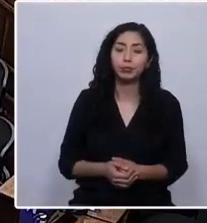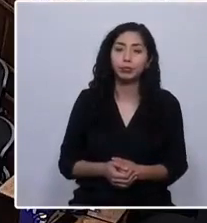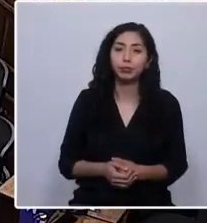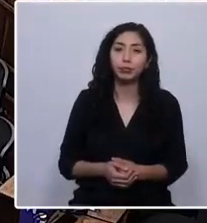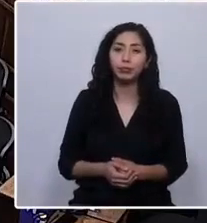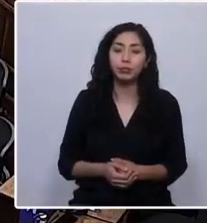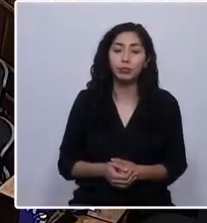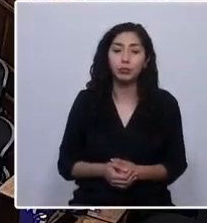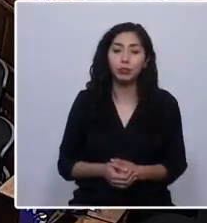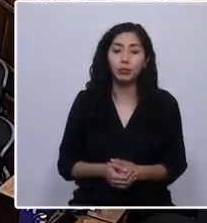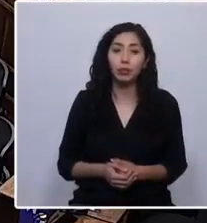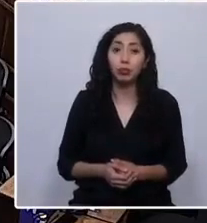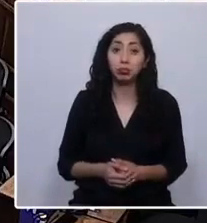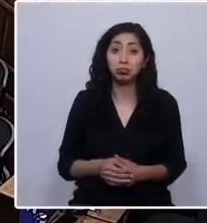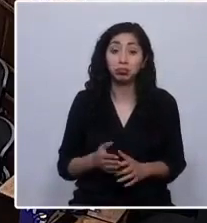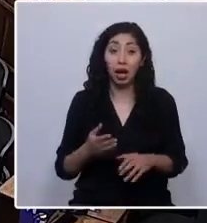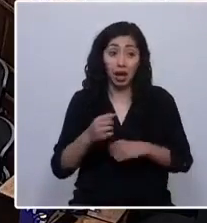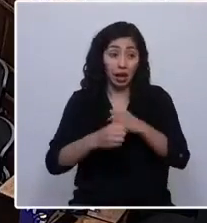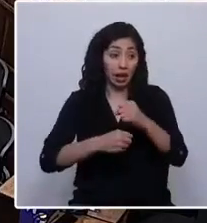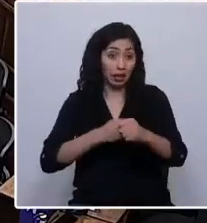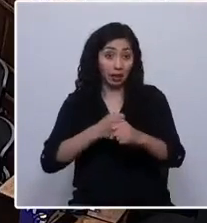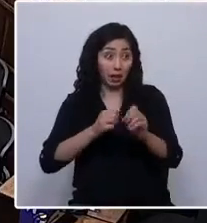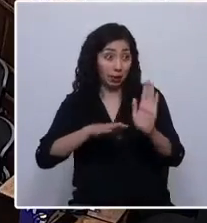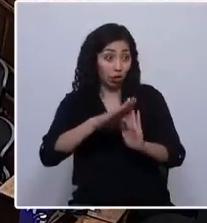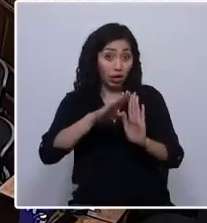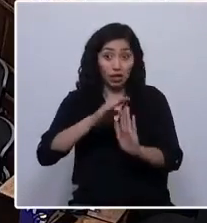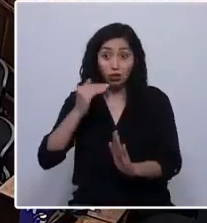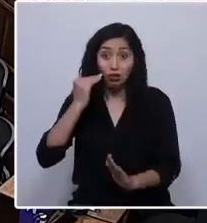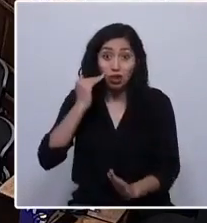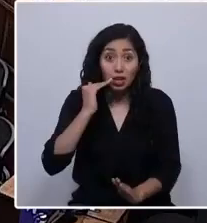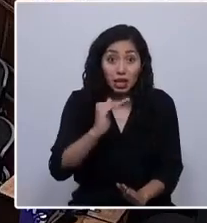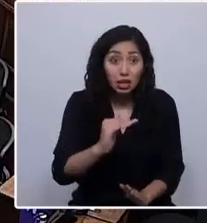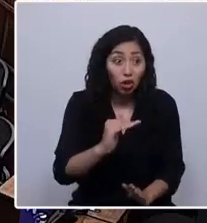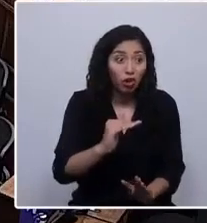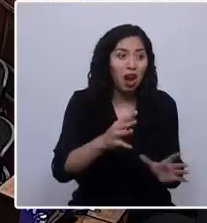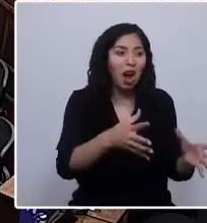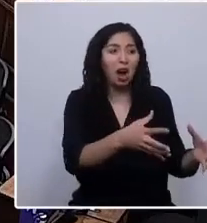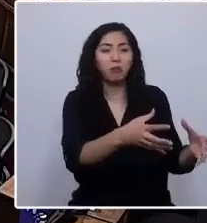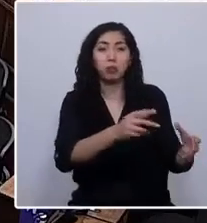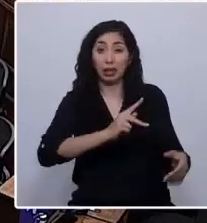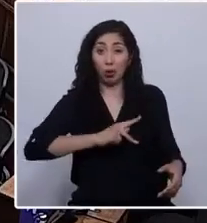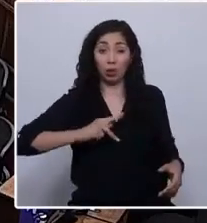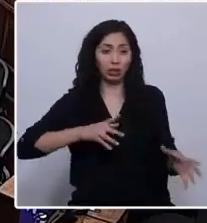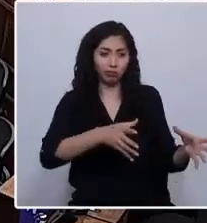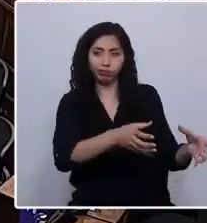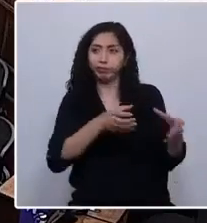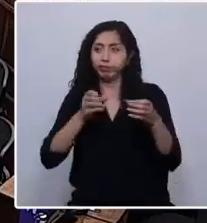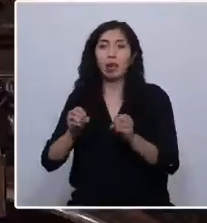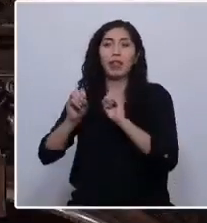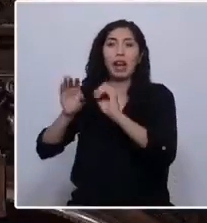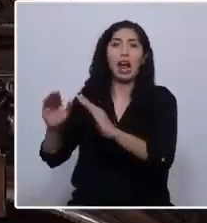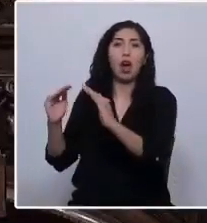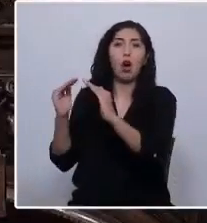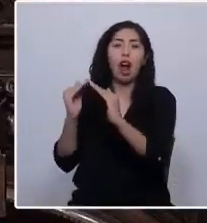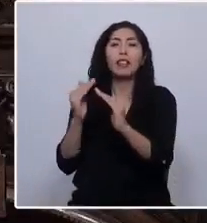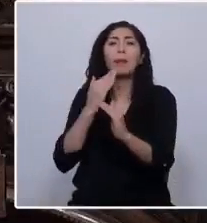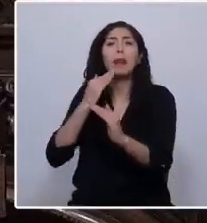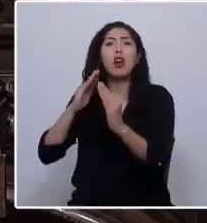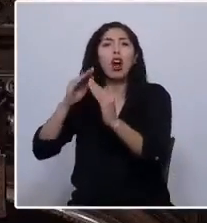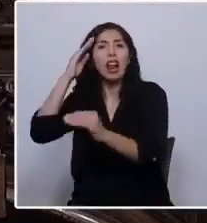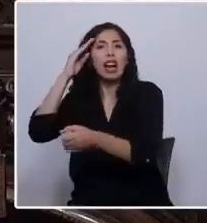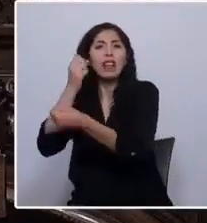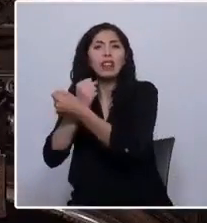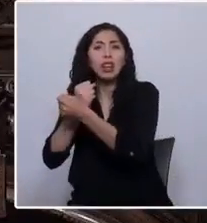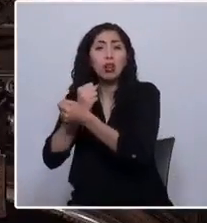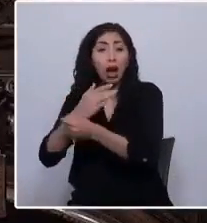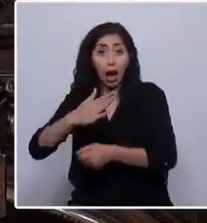Llegada a cierta edad, la mayoría de los niños Cahuáscar nos llevaron a hogares de menores, incluso al hogar de carabineros. Eso me